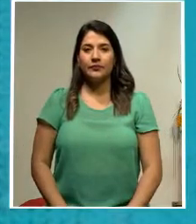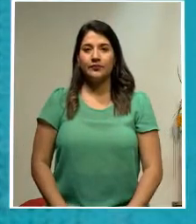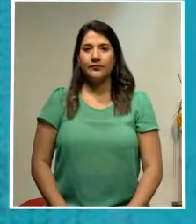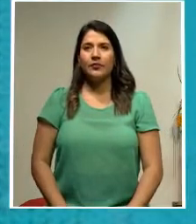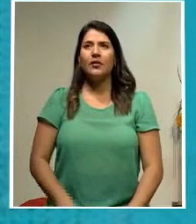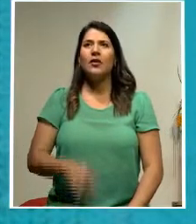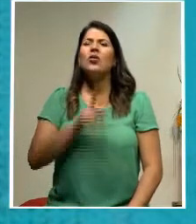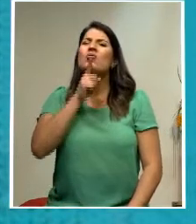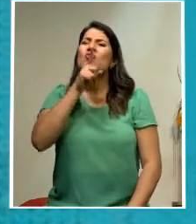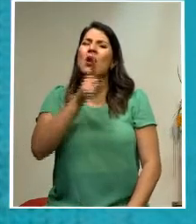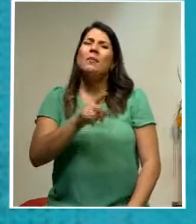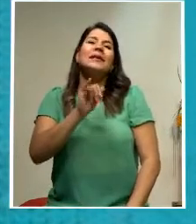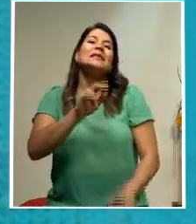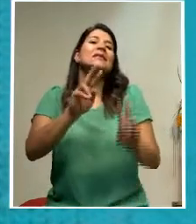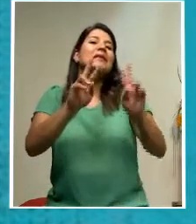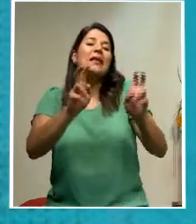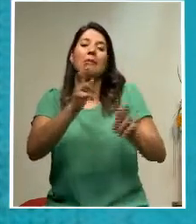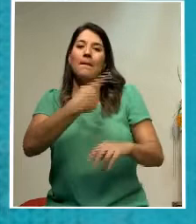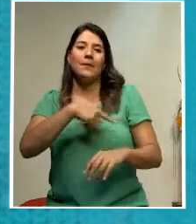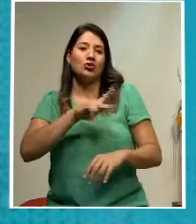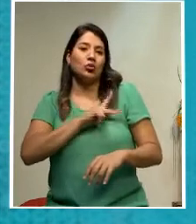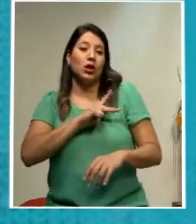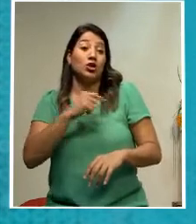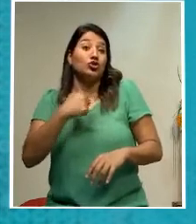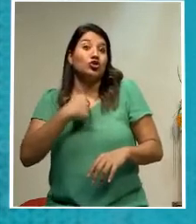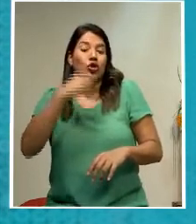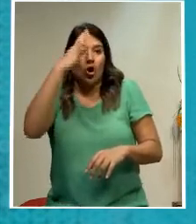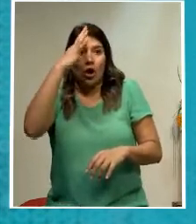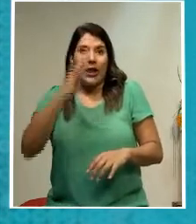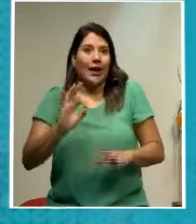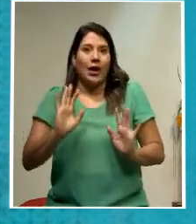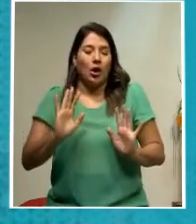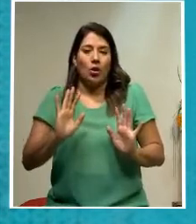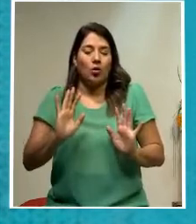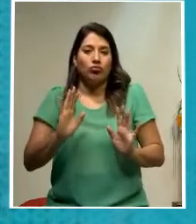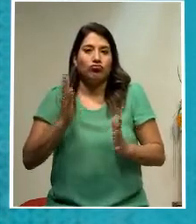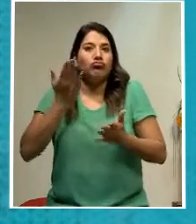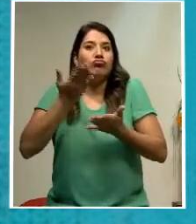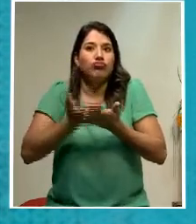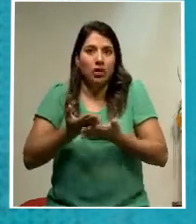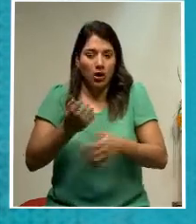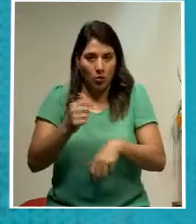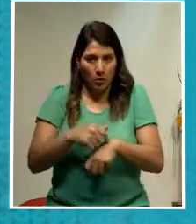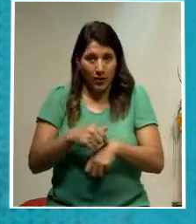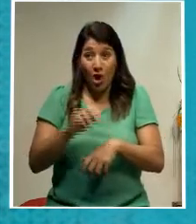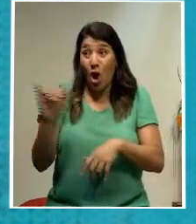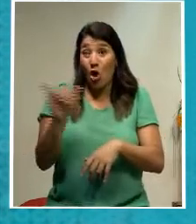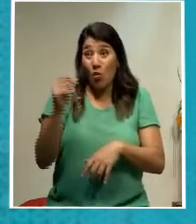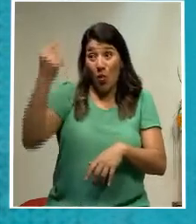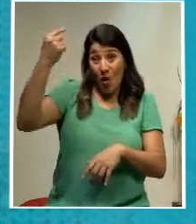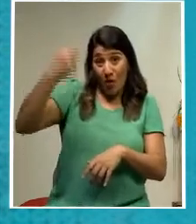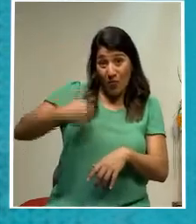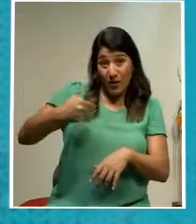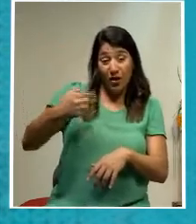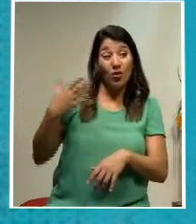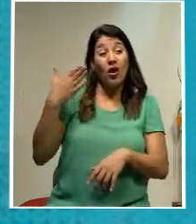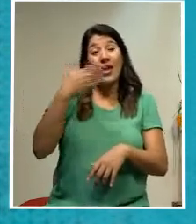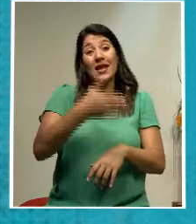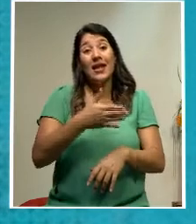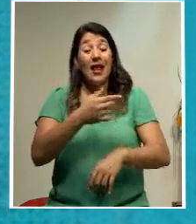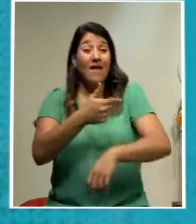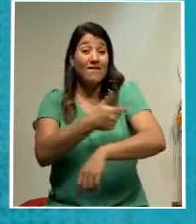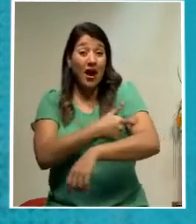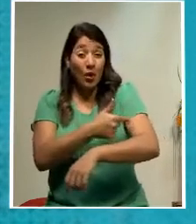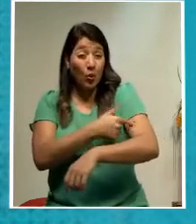Realmente es un tema personal, creo que llegará su momento. Así como nos negaron a todos los diputados, venimos a vacunar de primeros y